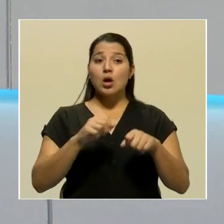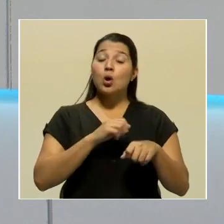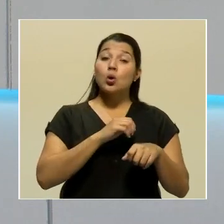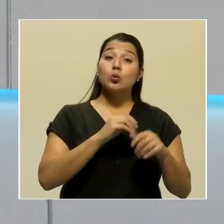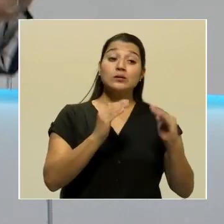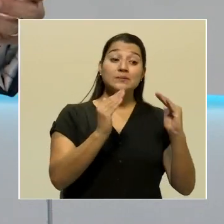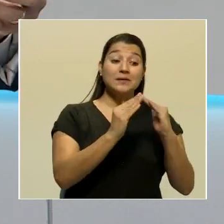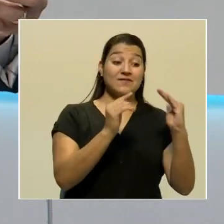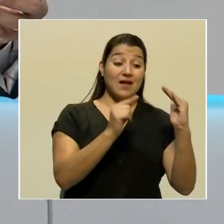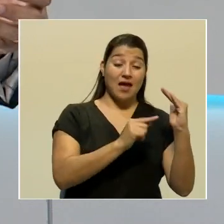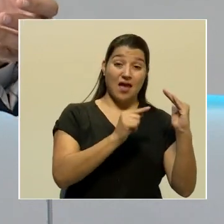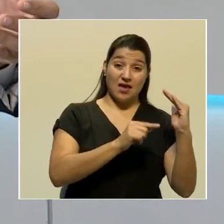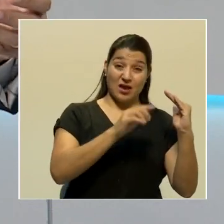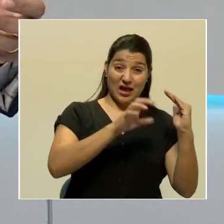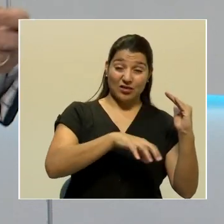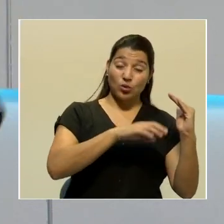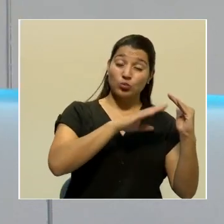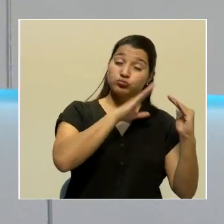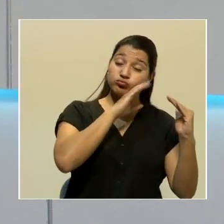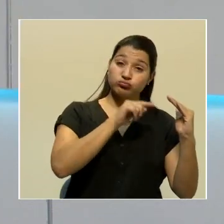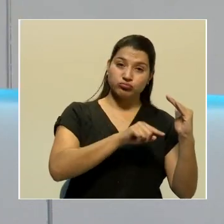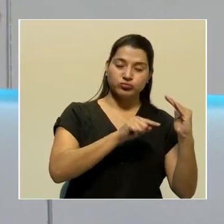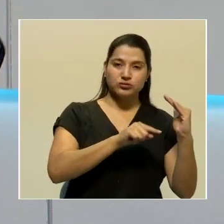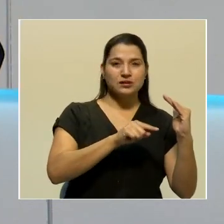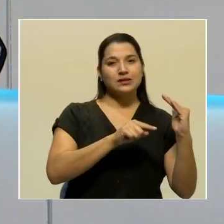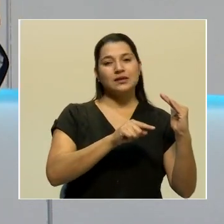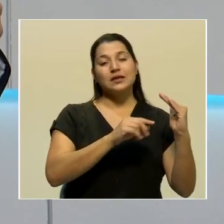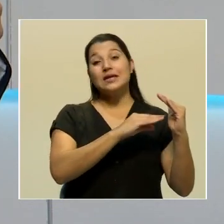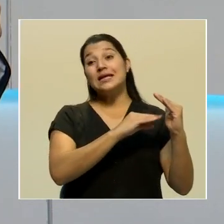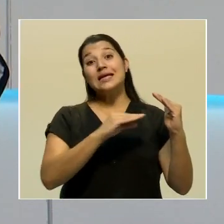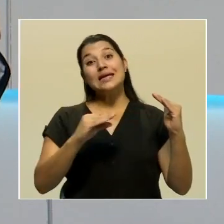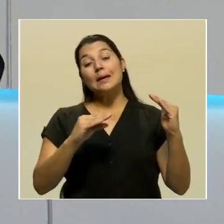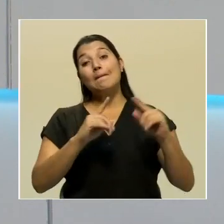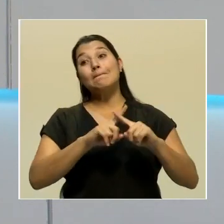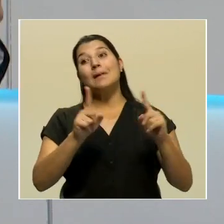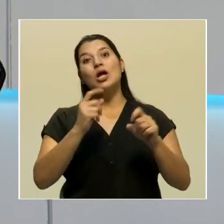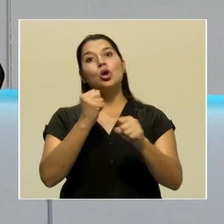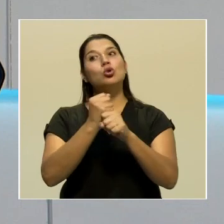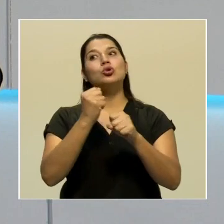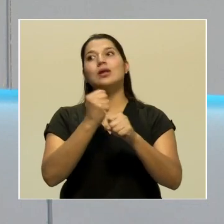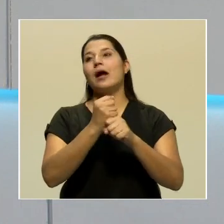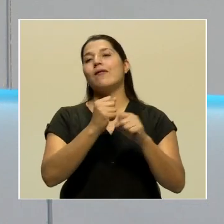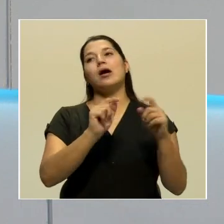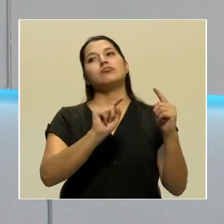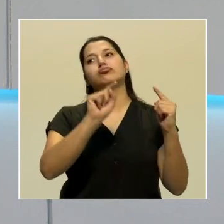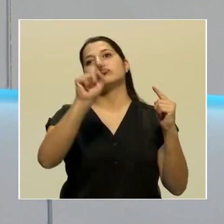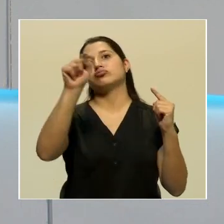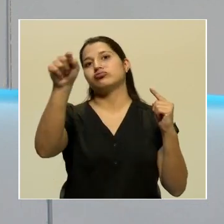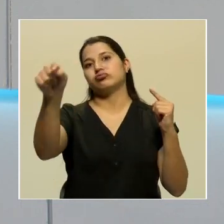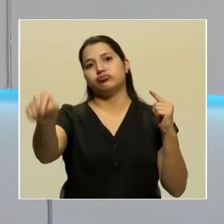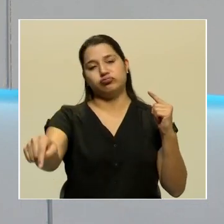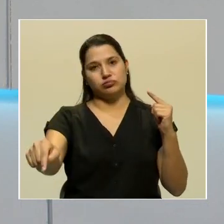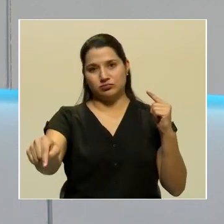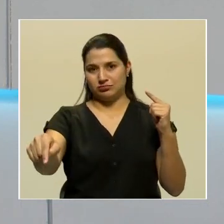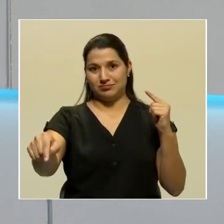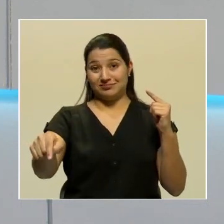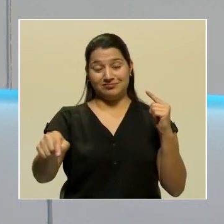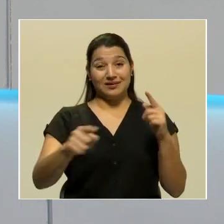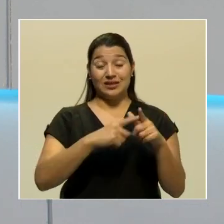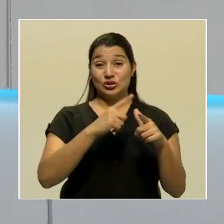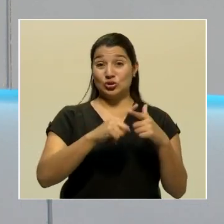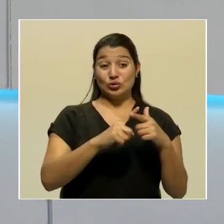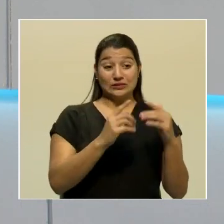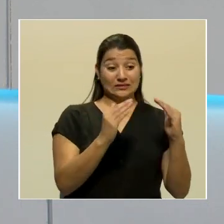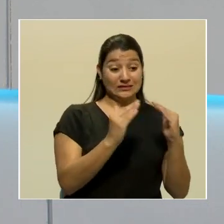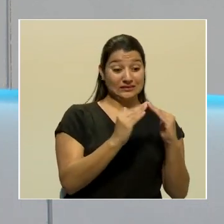y trabaja a bastante distancia, a bastantes kilómetros y al moverse de